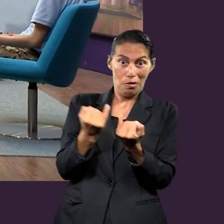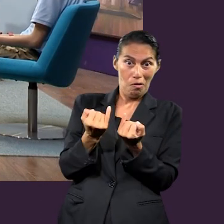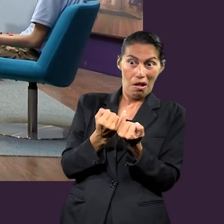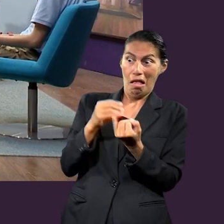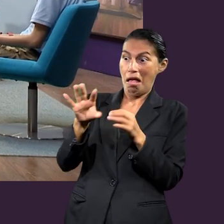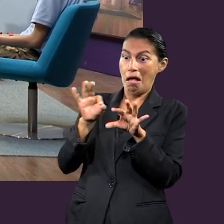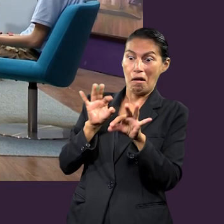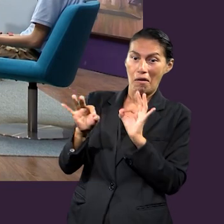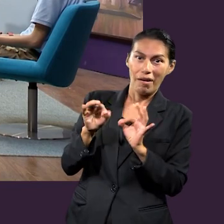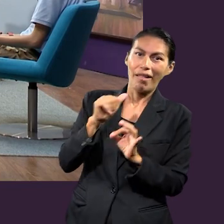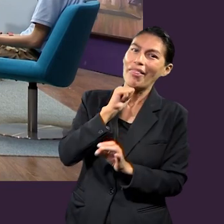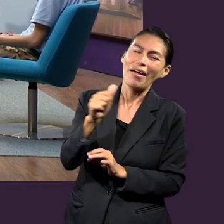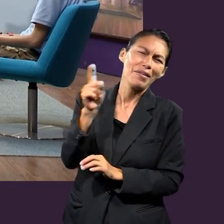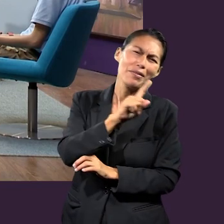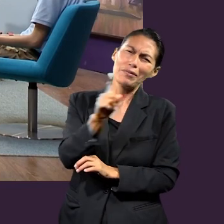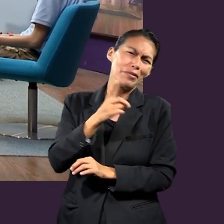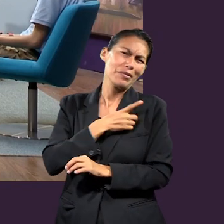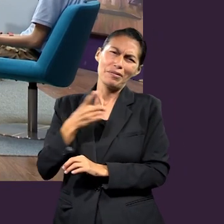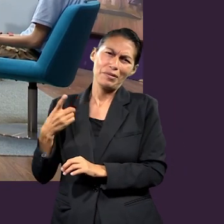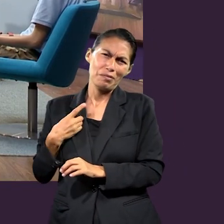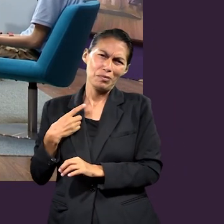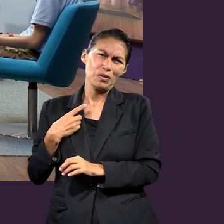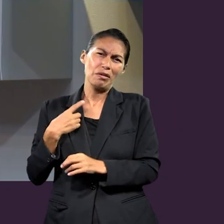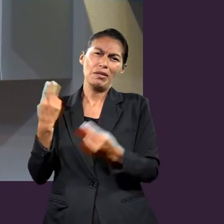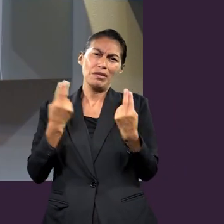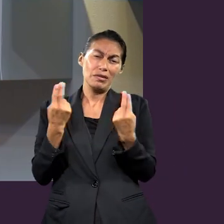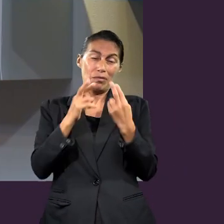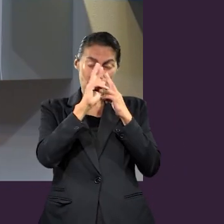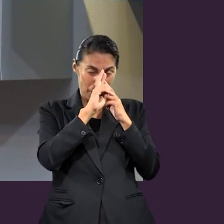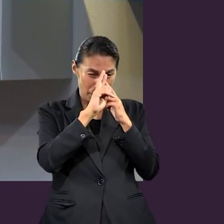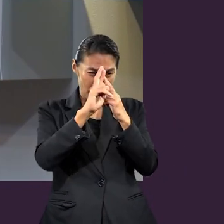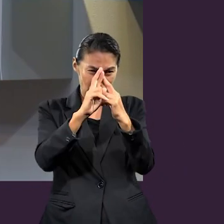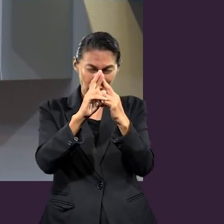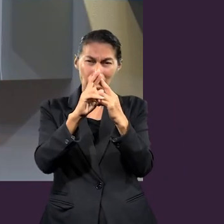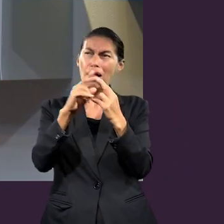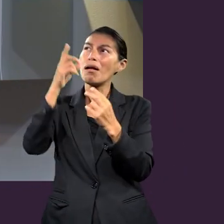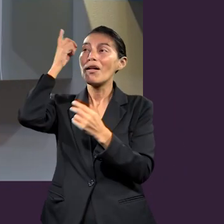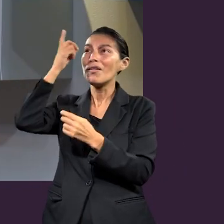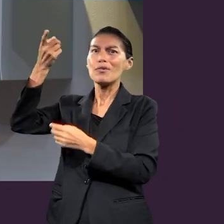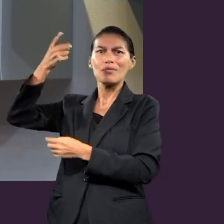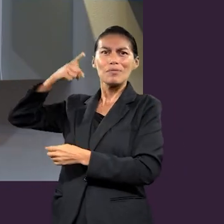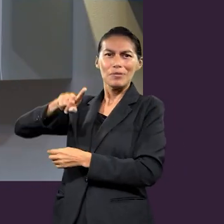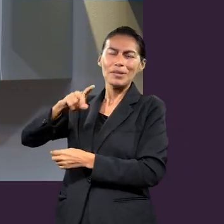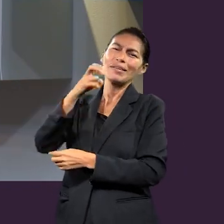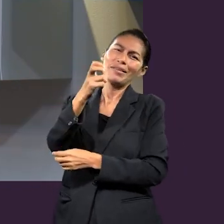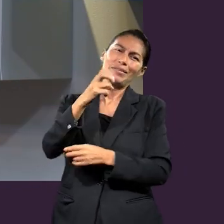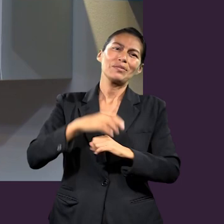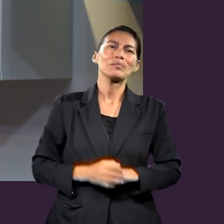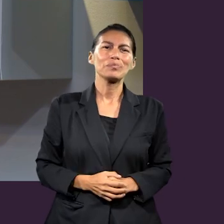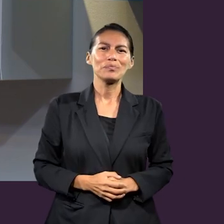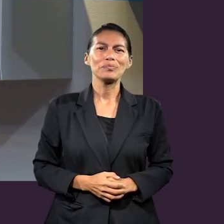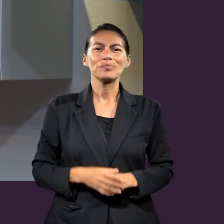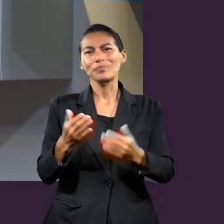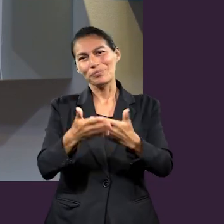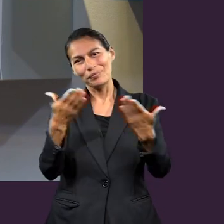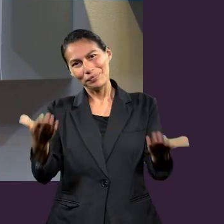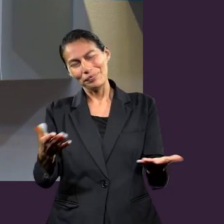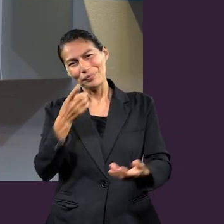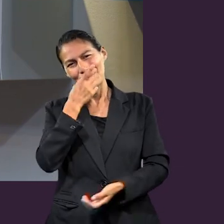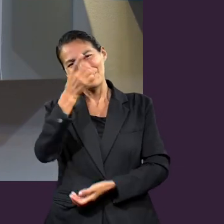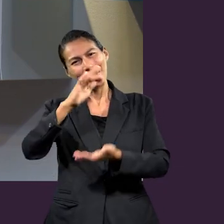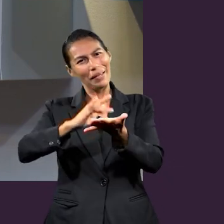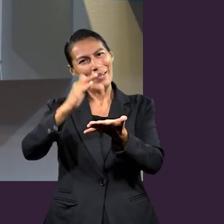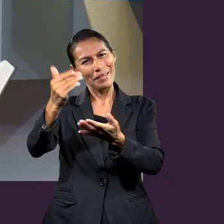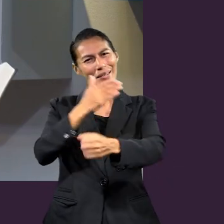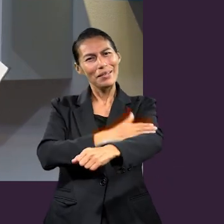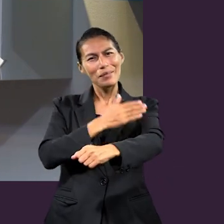deberíamos hacer excepción de personas. Respetemos a todos bajo el mandato que Cristo nos ha dado.